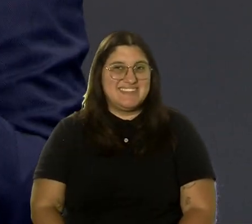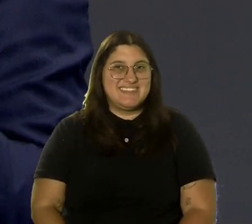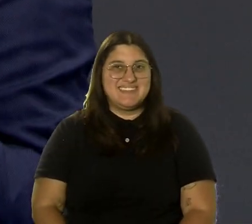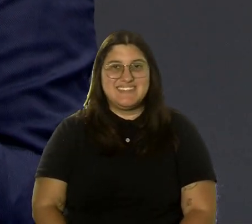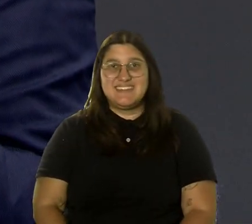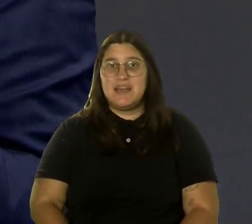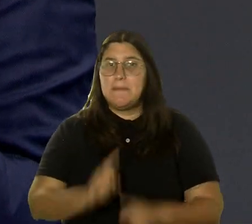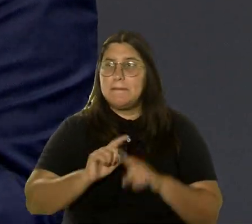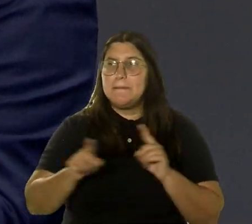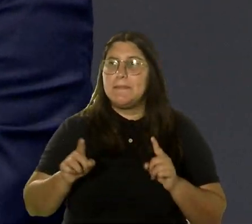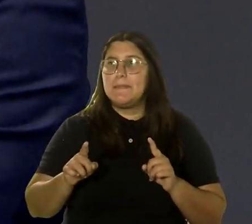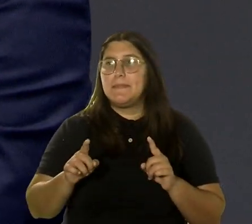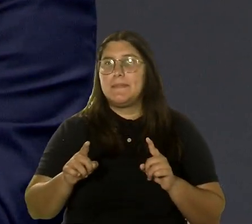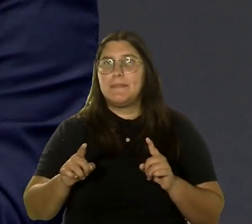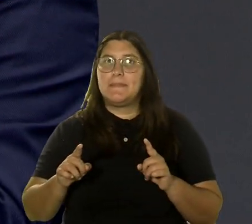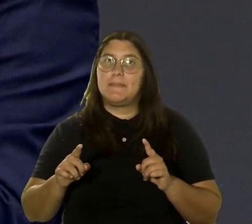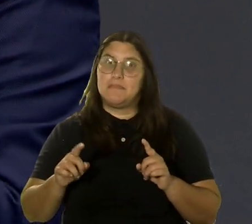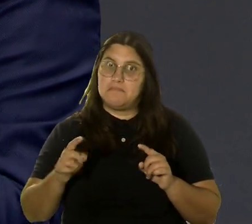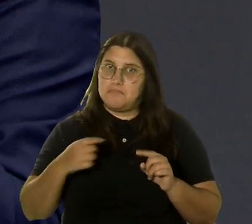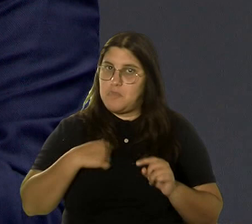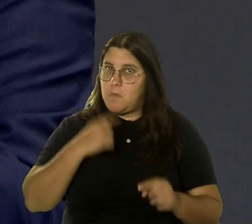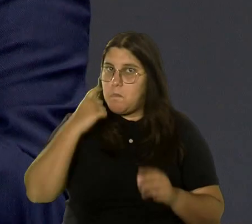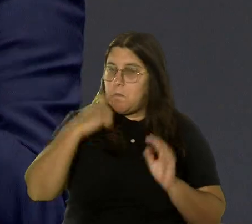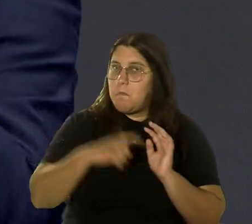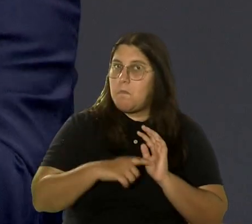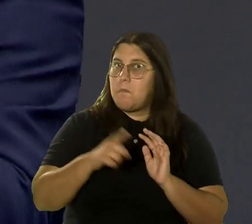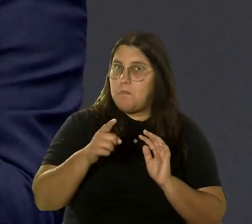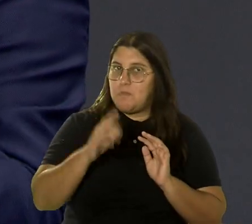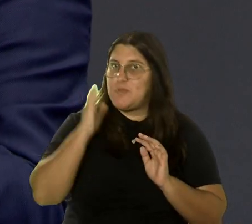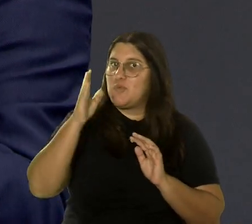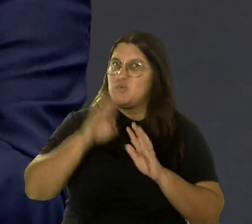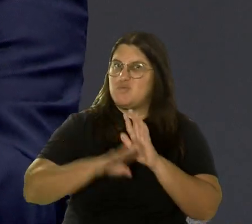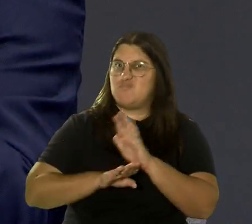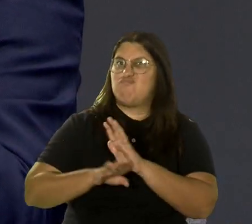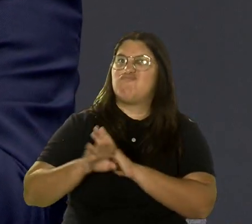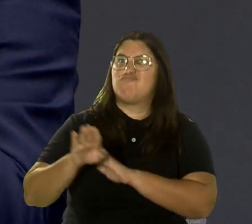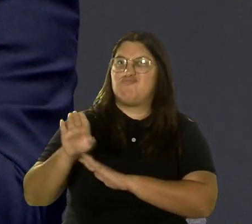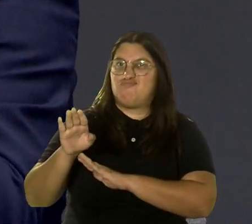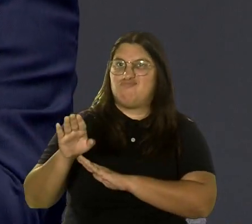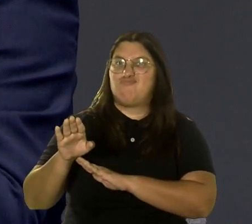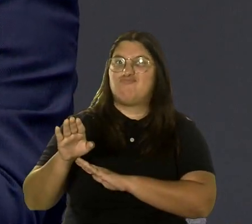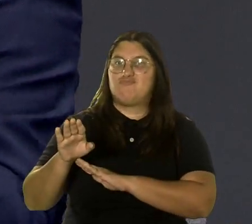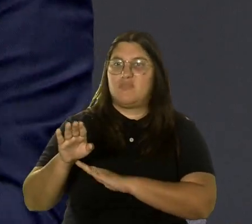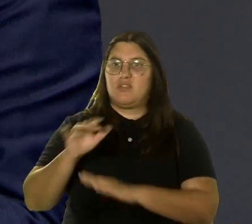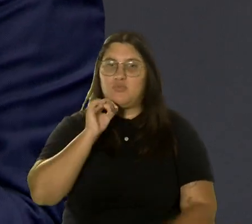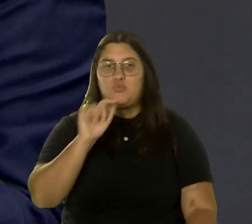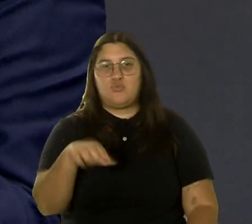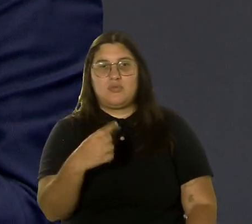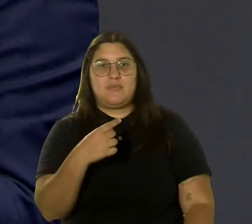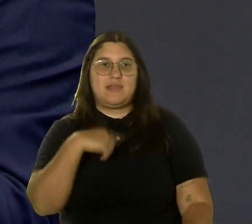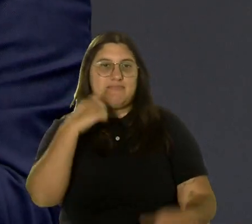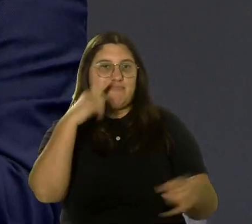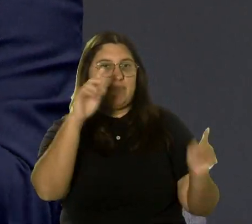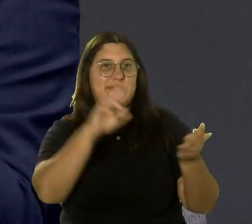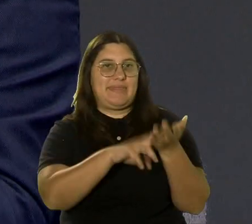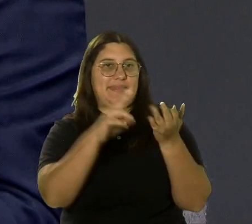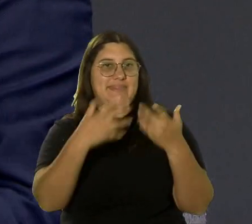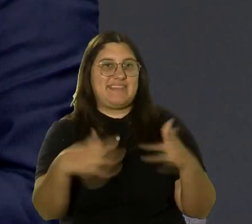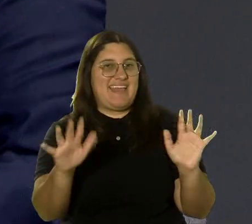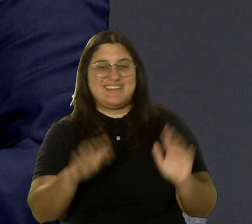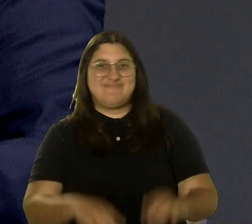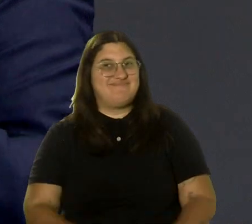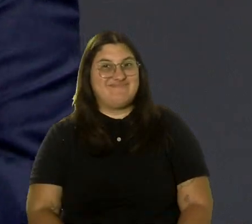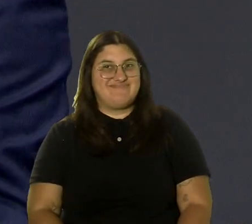pero vamos, por lo que estoy viendo, va más allá de ir simplemente a lograr un contrato, porque cuando hay